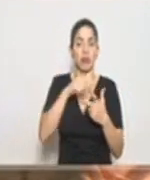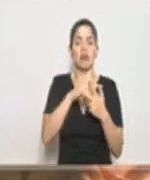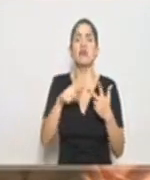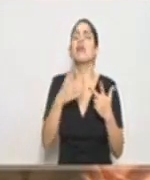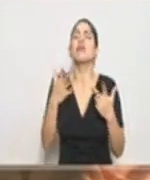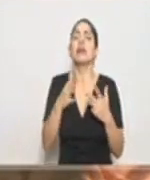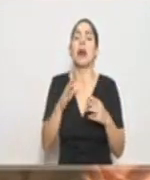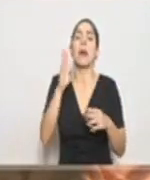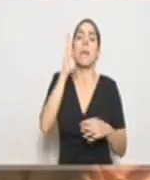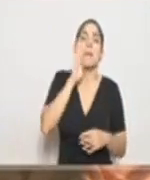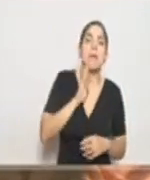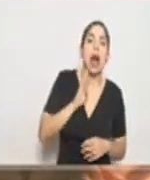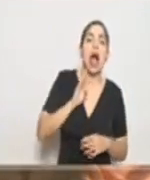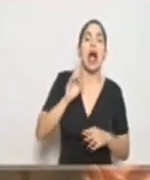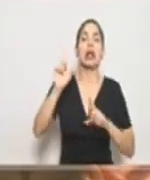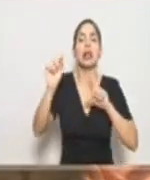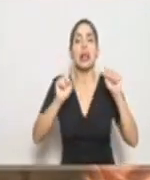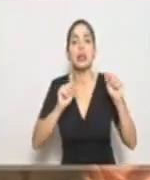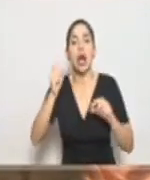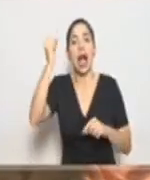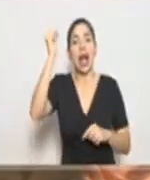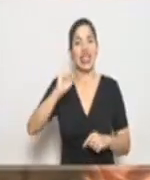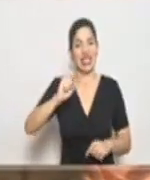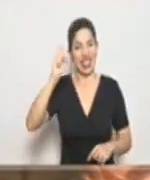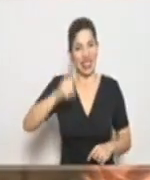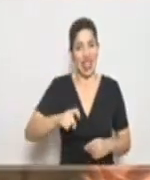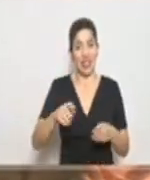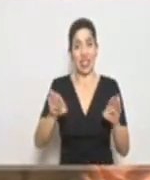Muchas gracias.